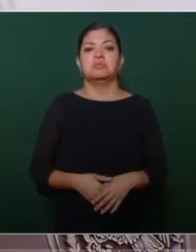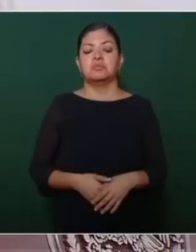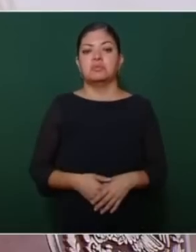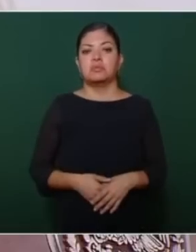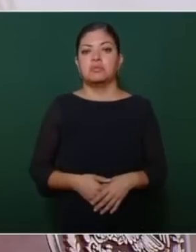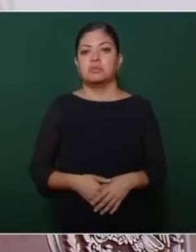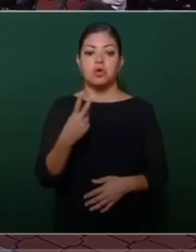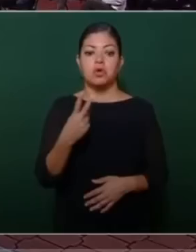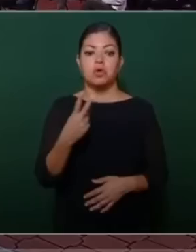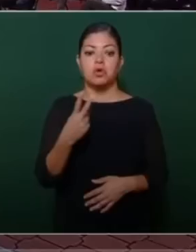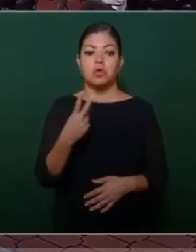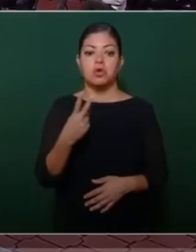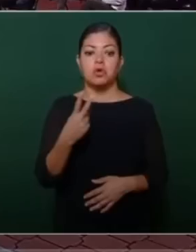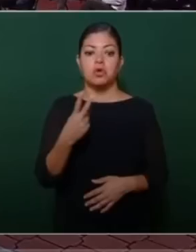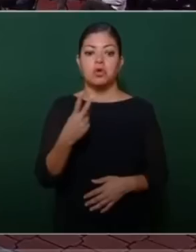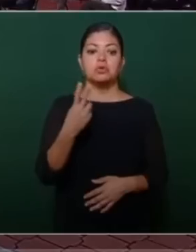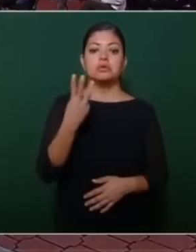hoy el presidente de México.